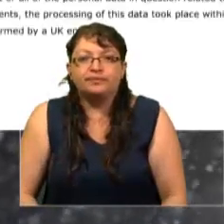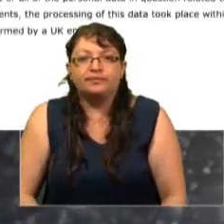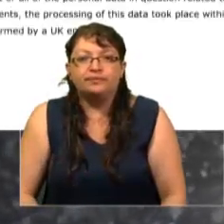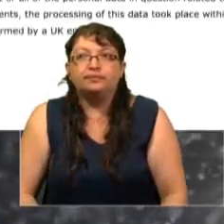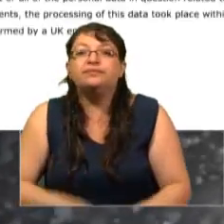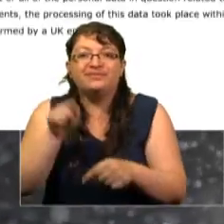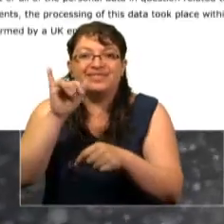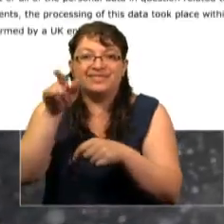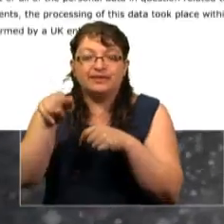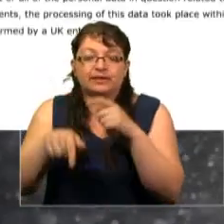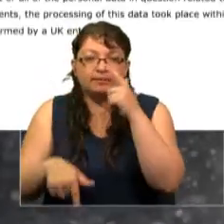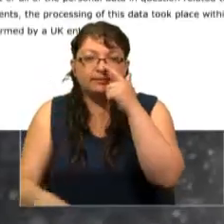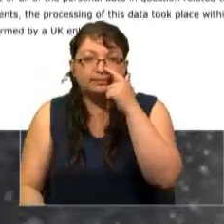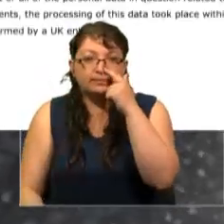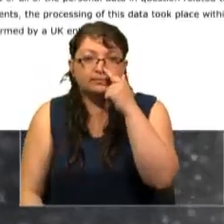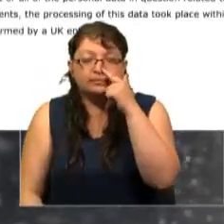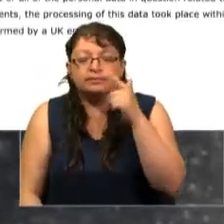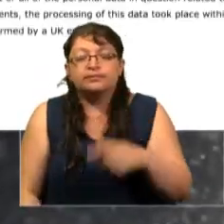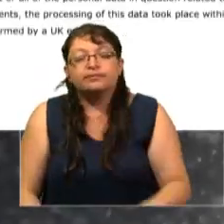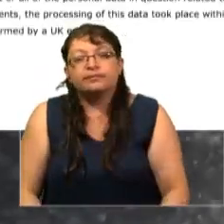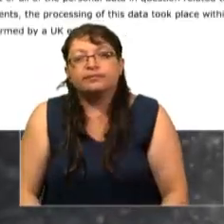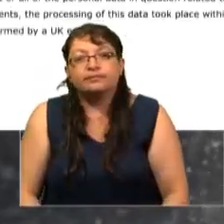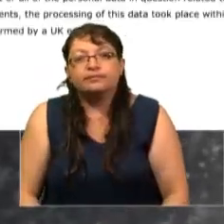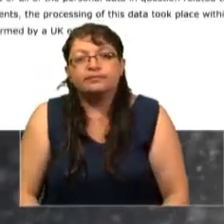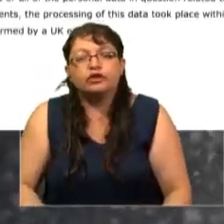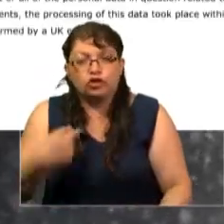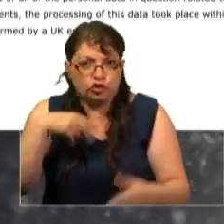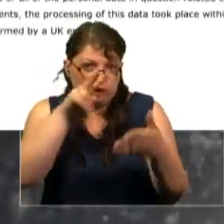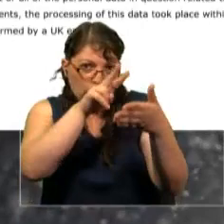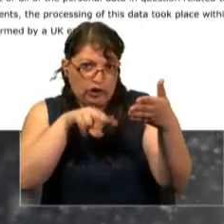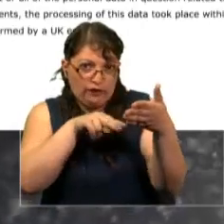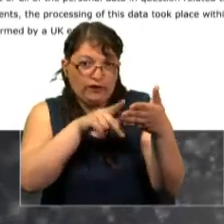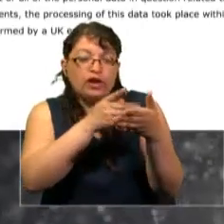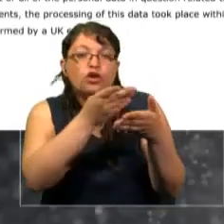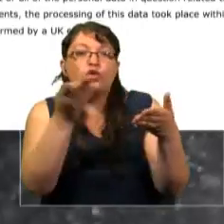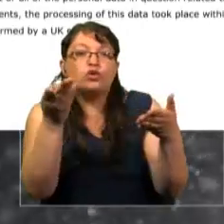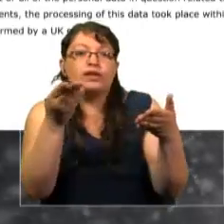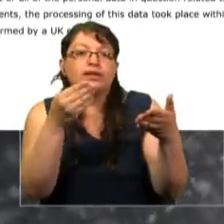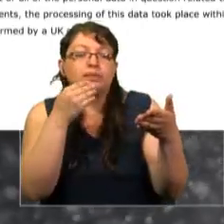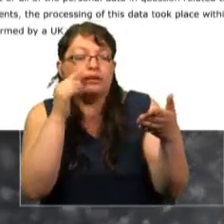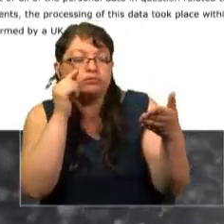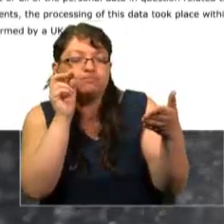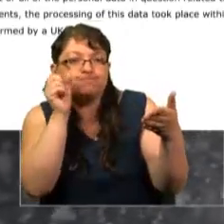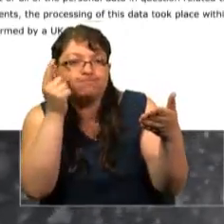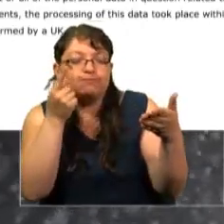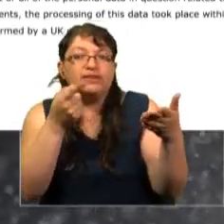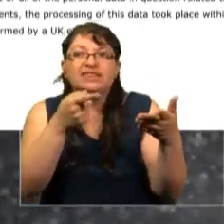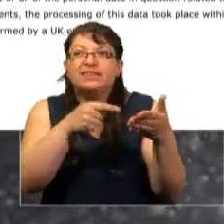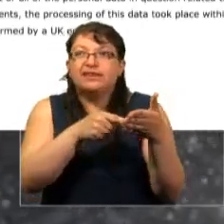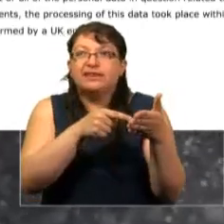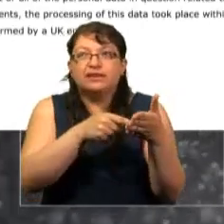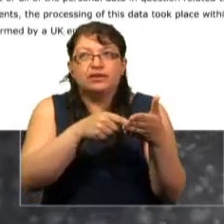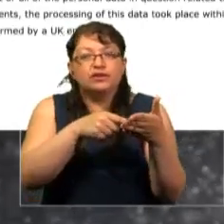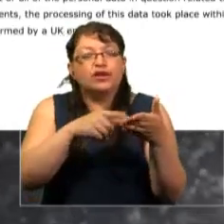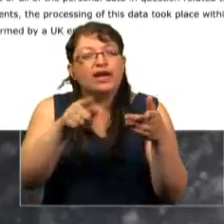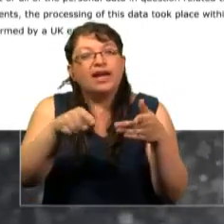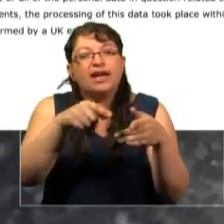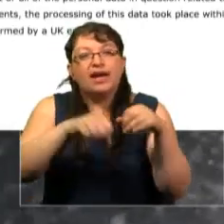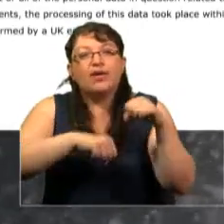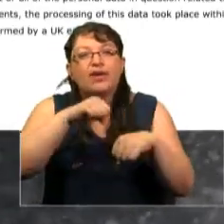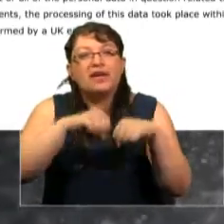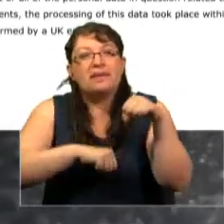Ahí está. Lo voy a leer y lo van a interpretar. SSL es la empresa